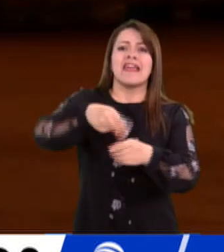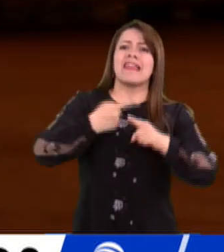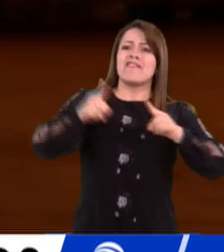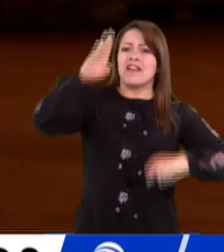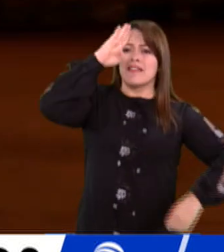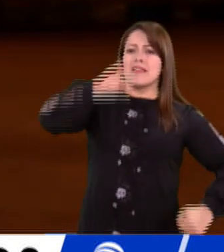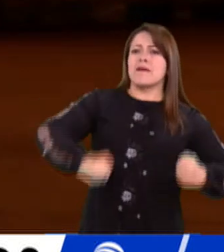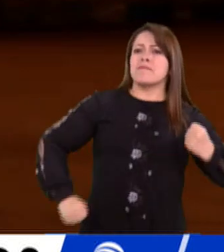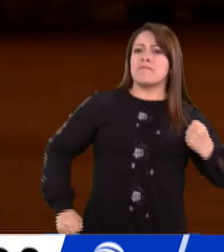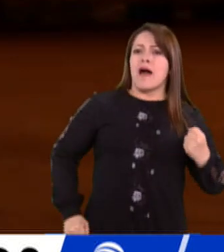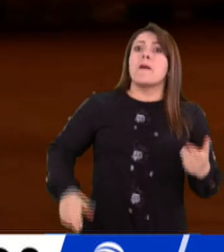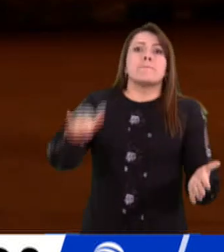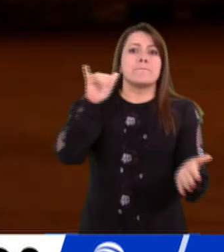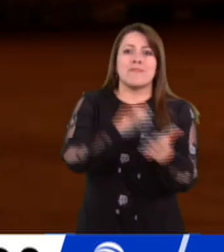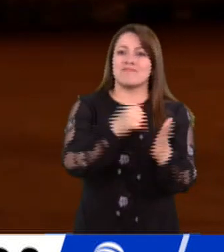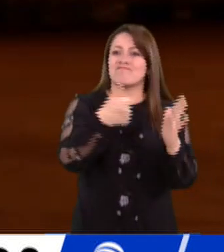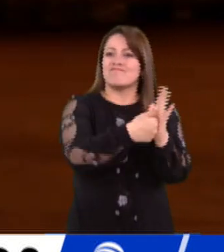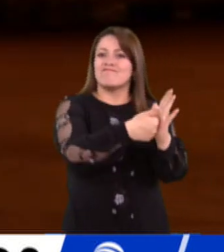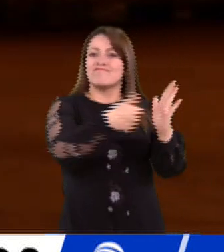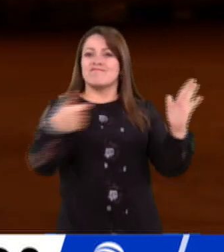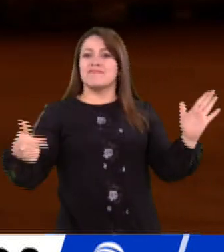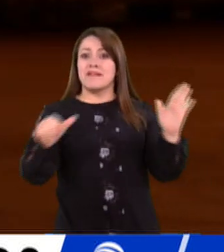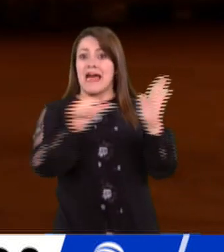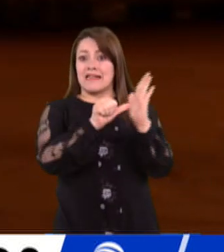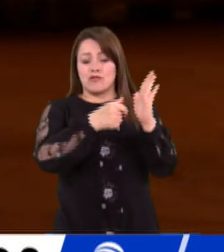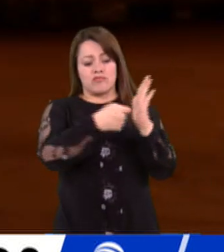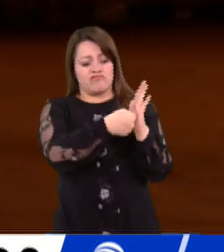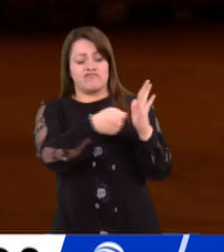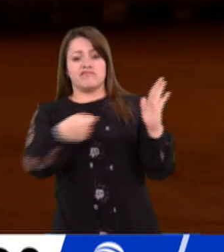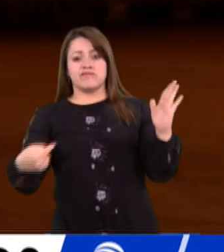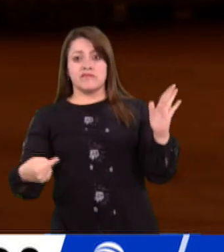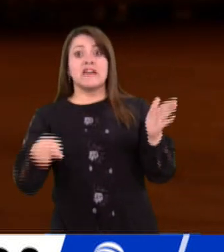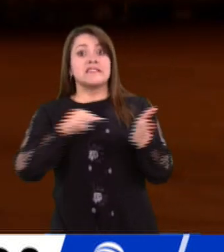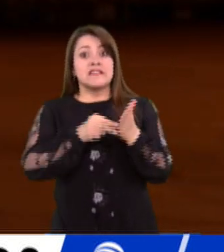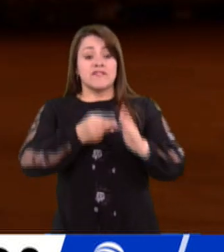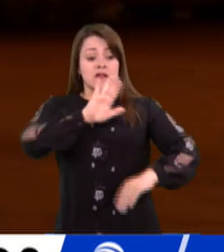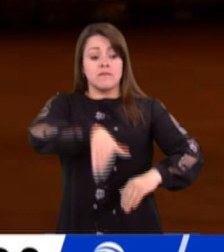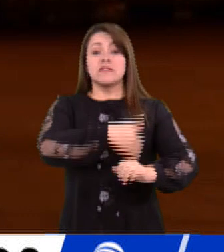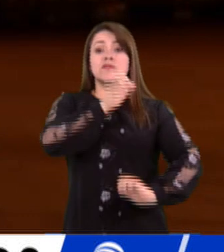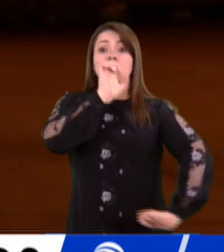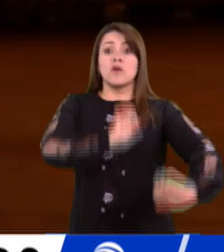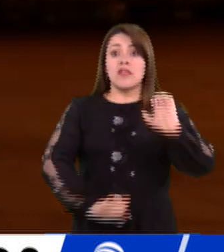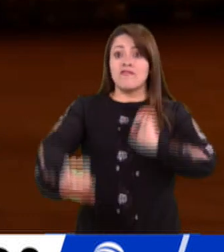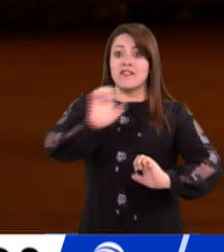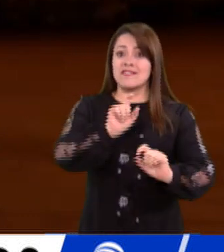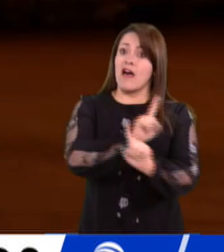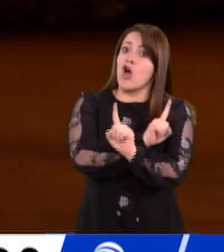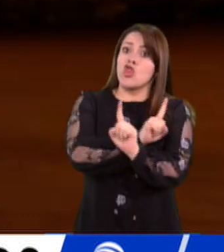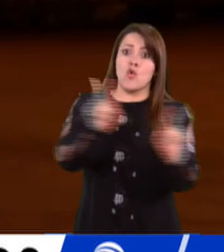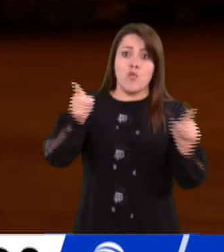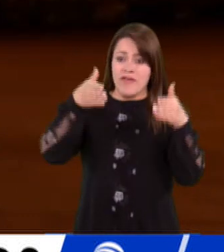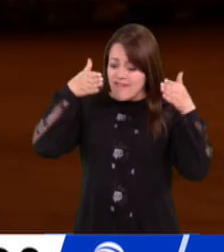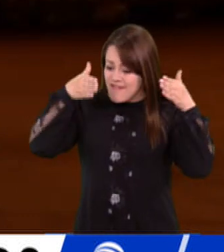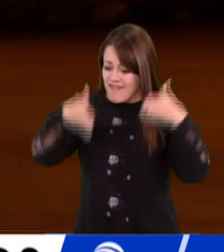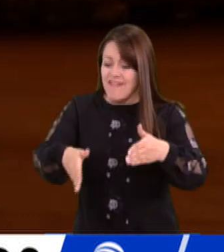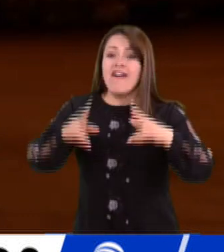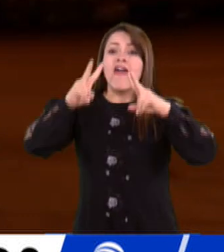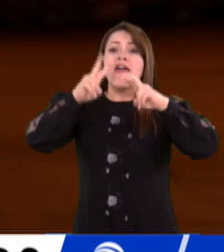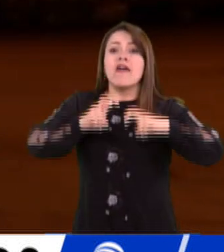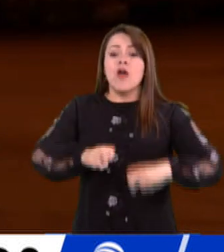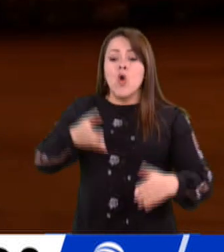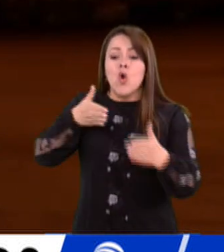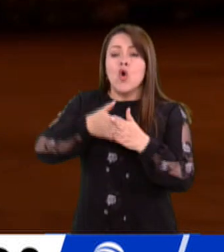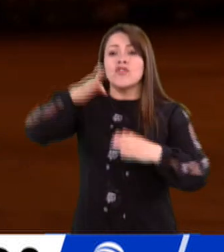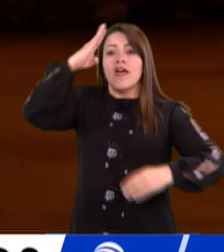estos dos principios fundamentales, ha sido declarado inconstitucional. Reiteramos, el Ministerio de Defensa no podrá seguir